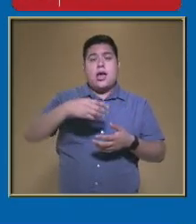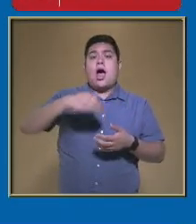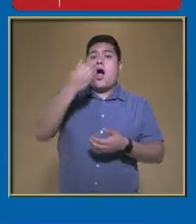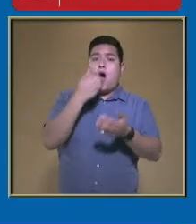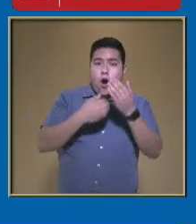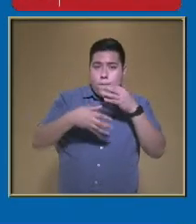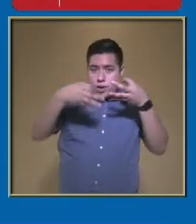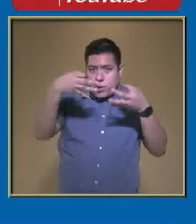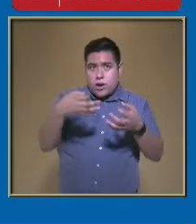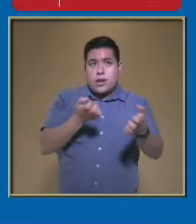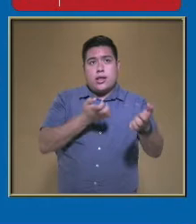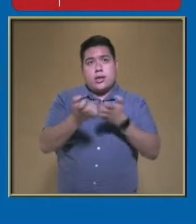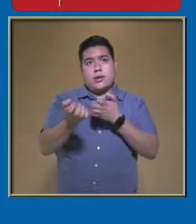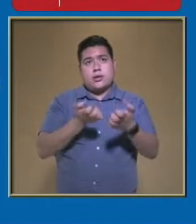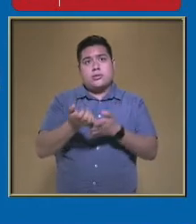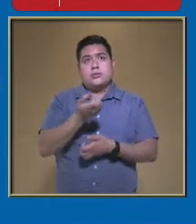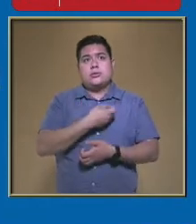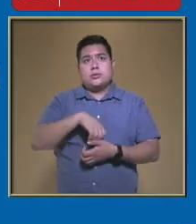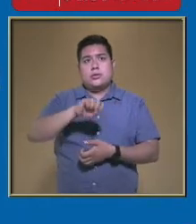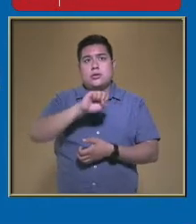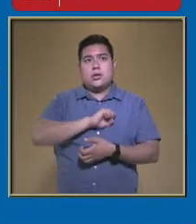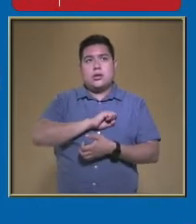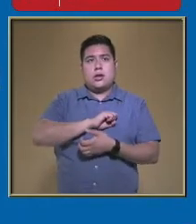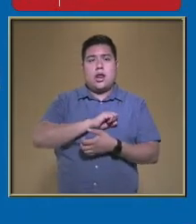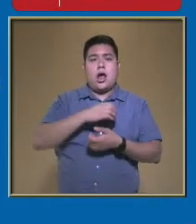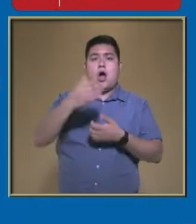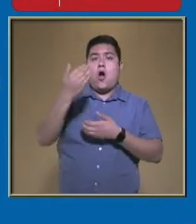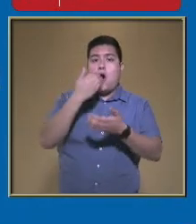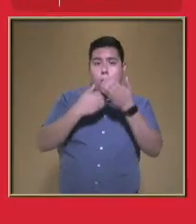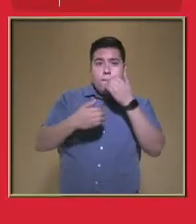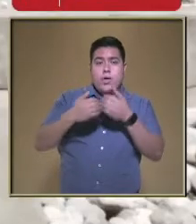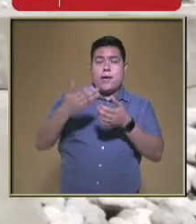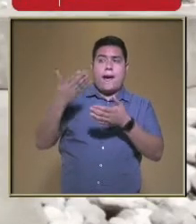Ejercicio Y salud La dieta Mesoamericana